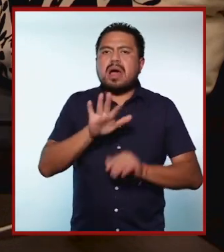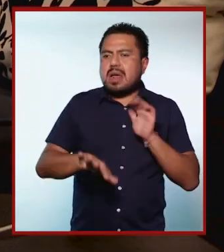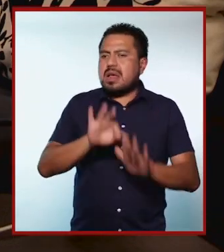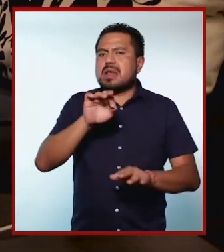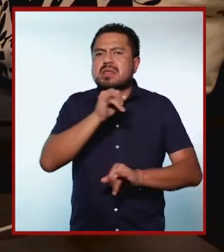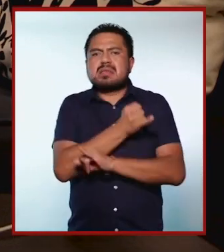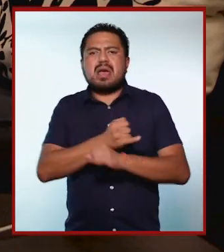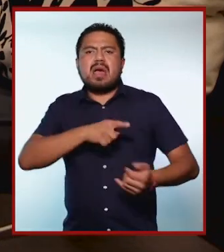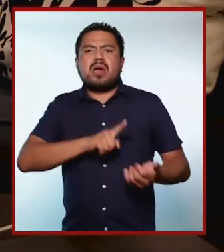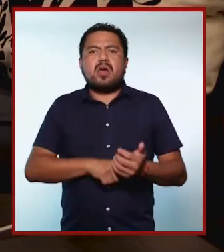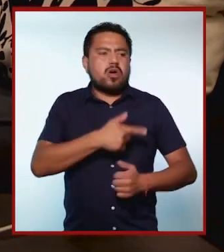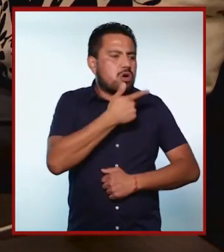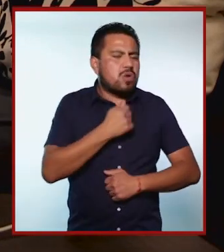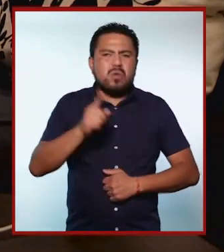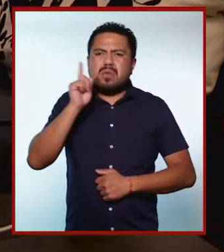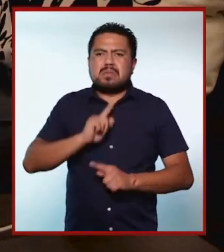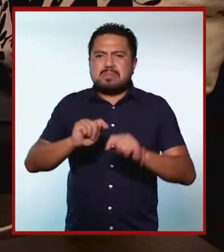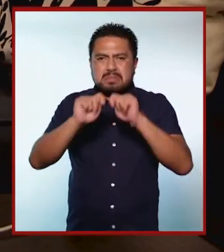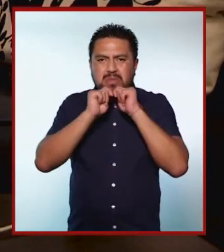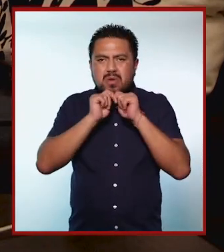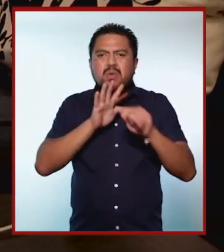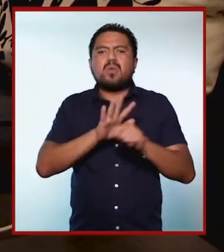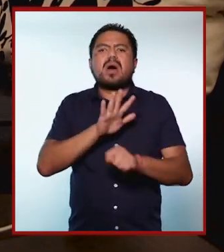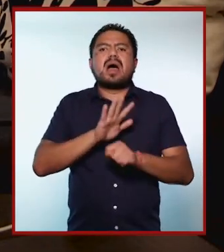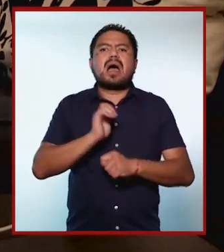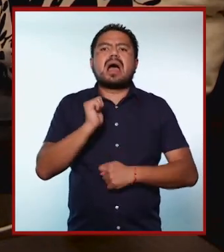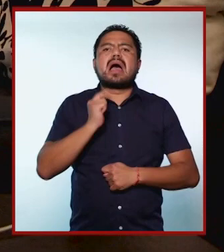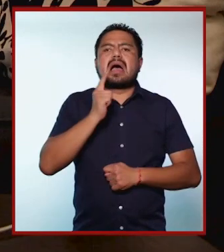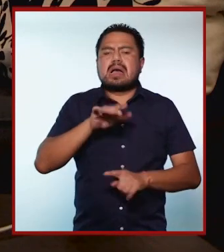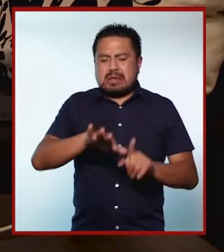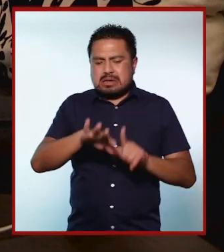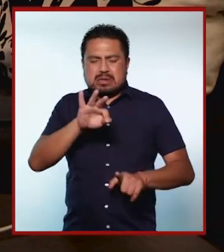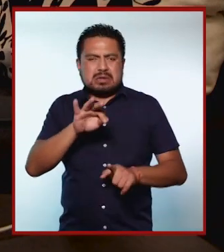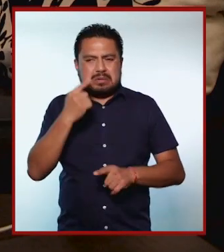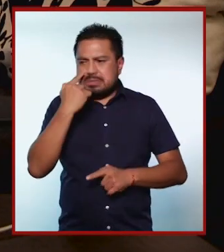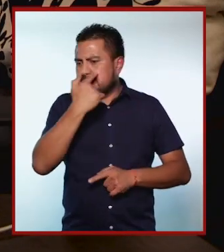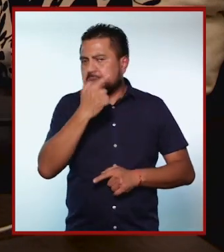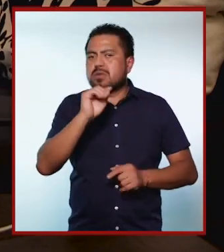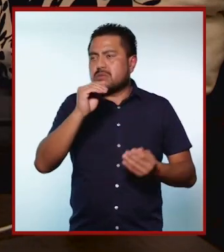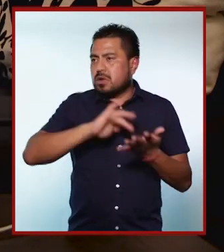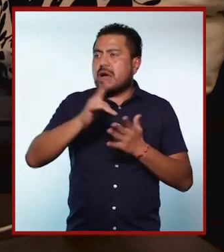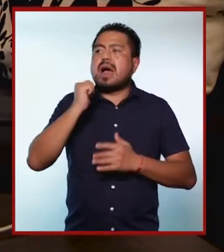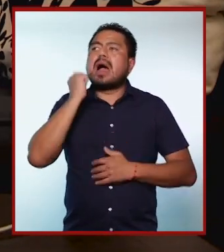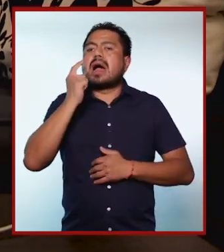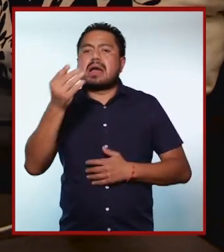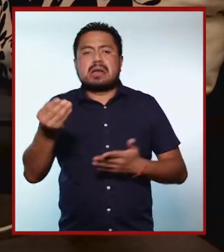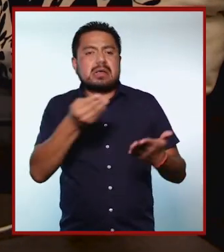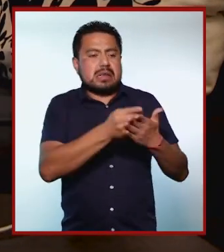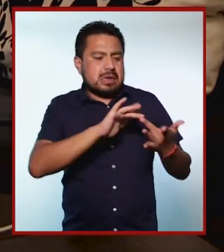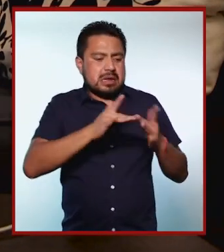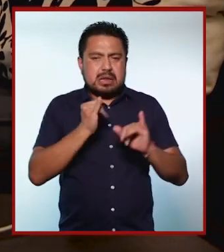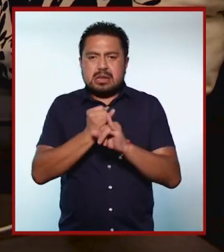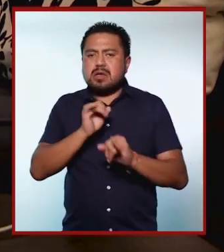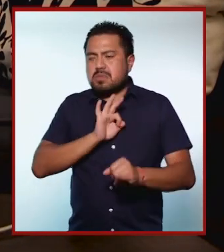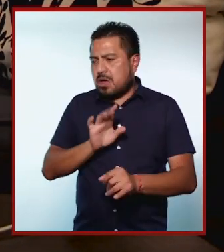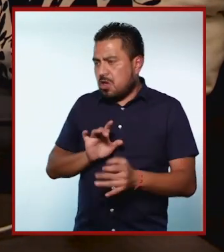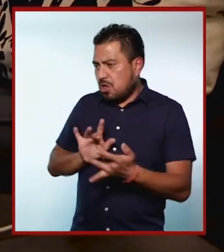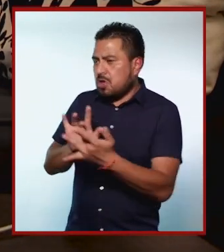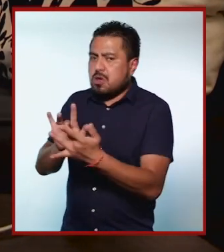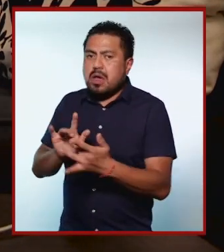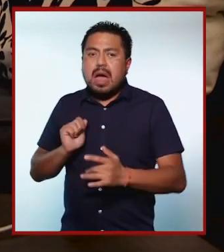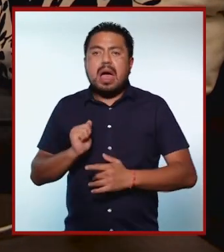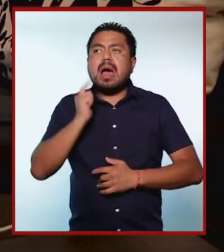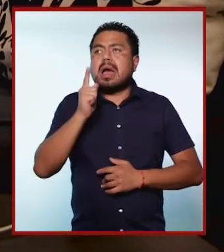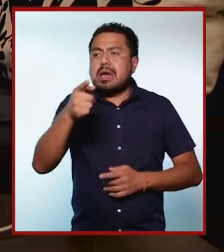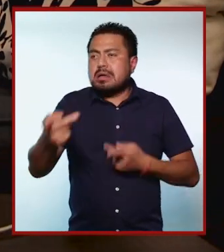al deporte que le guste, independientemente si sea hombre o mujer, tenga alguna otra orientación sexual. Muchas gracias, ¿quieres dejar alguna red social para que te